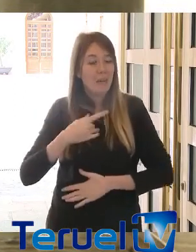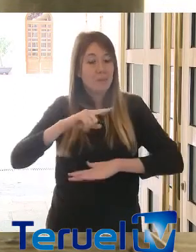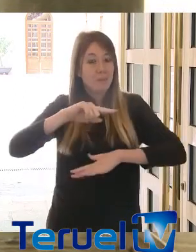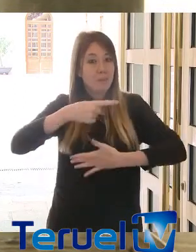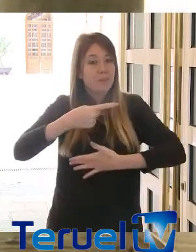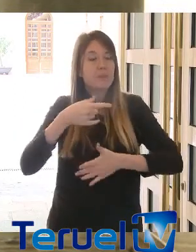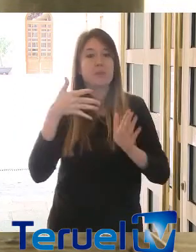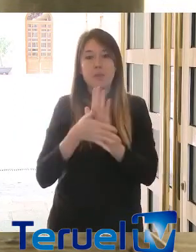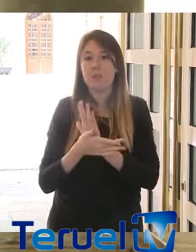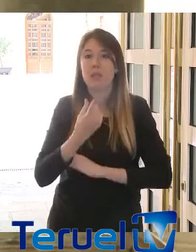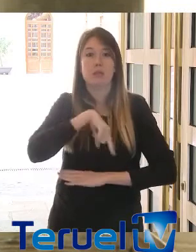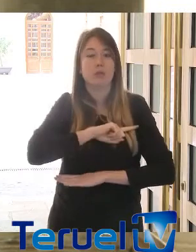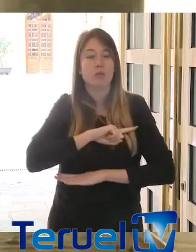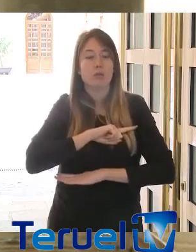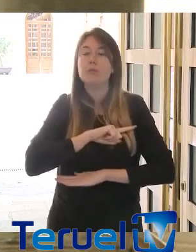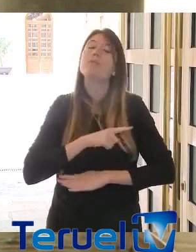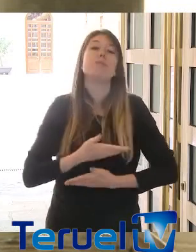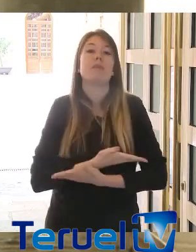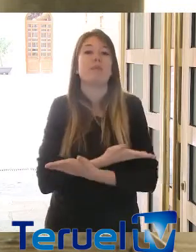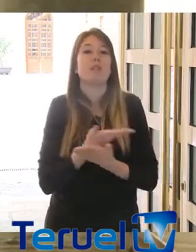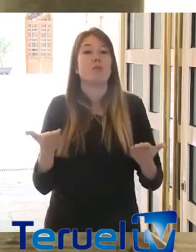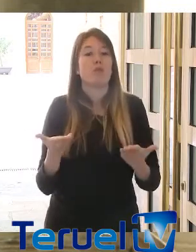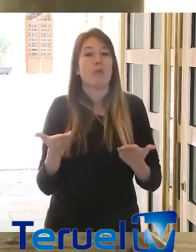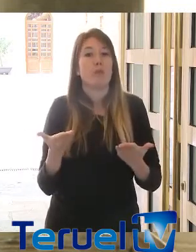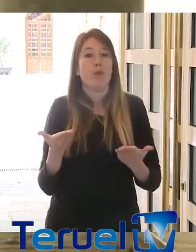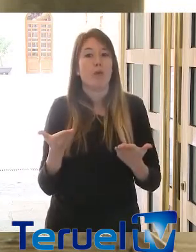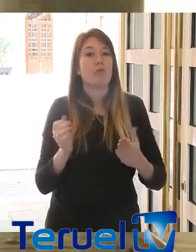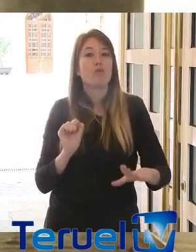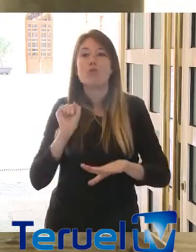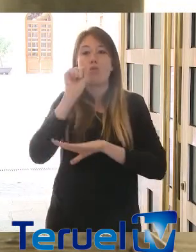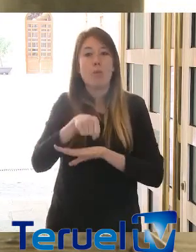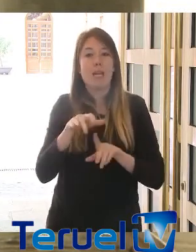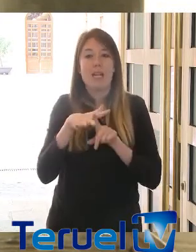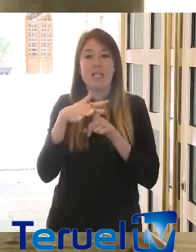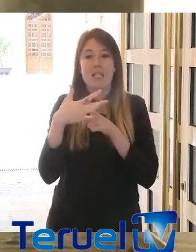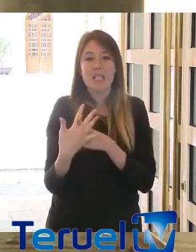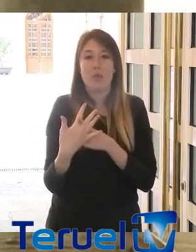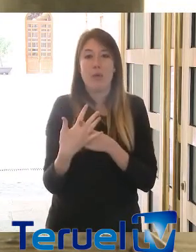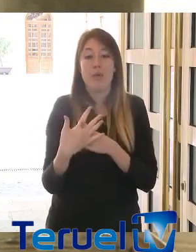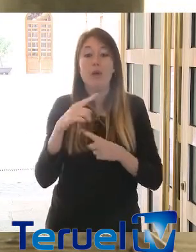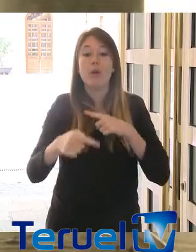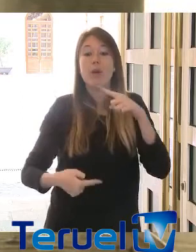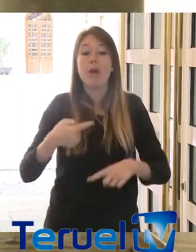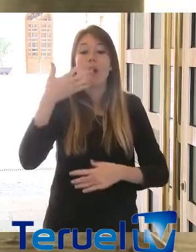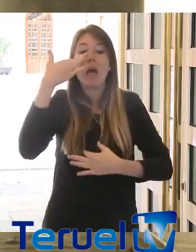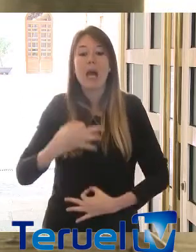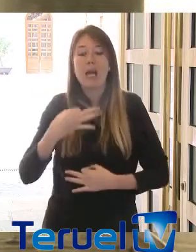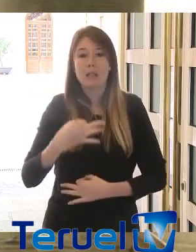disposición de superar la actual situación con unas ciertas garantías de éxito.